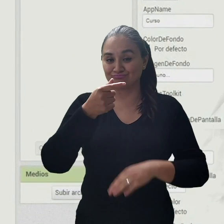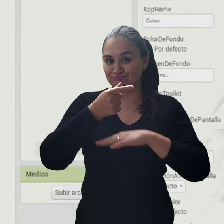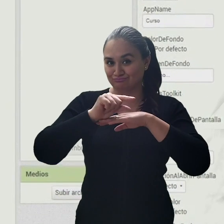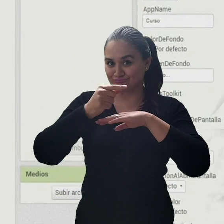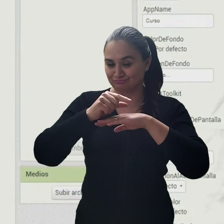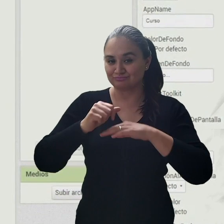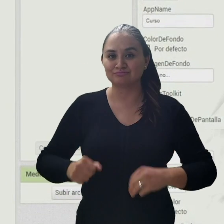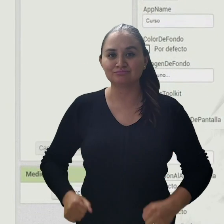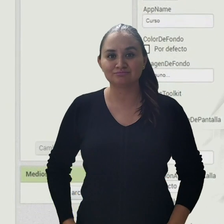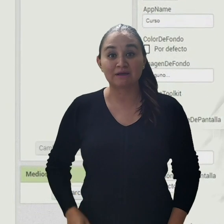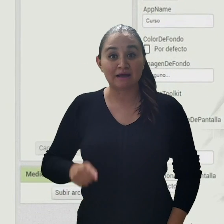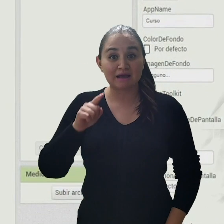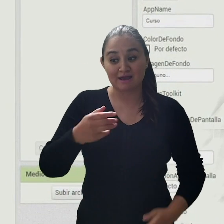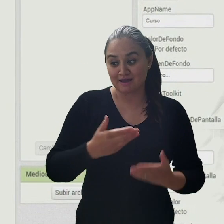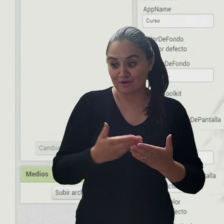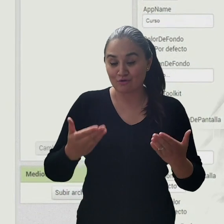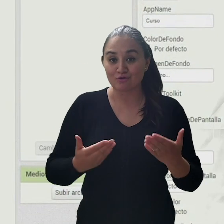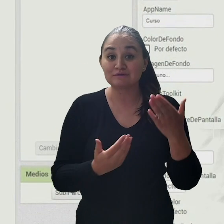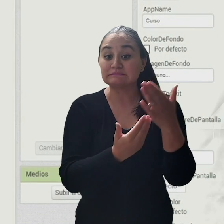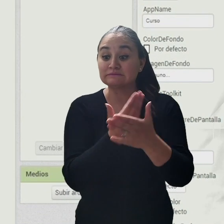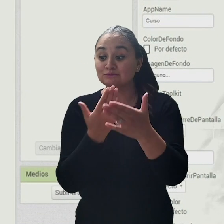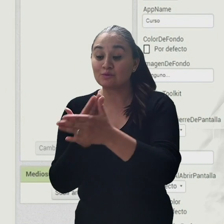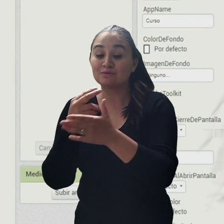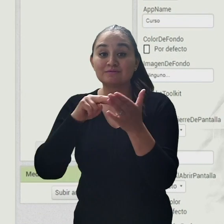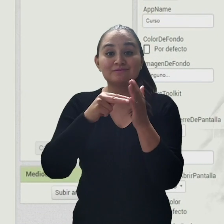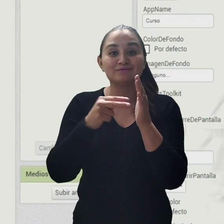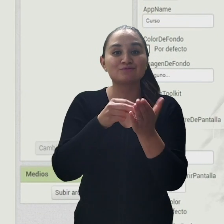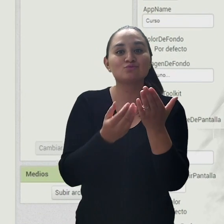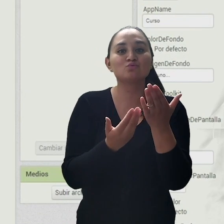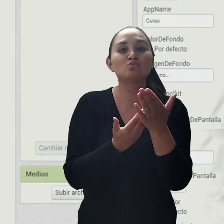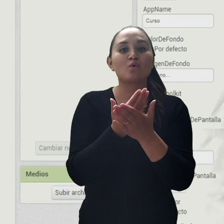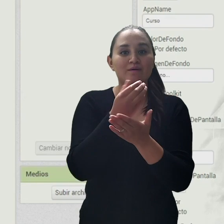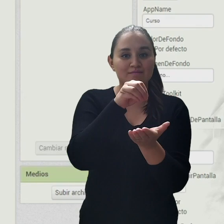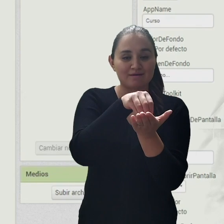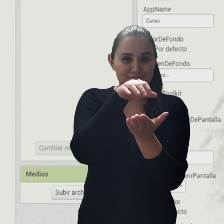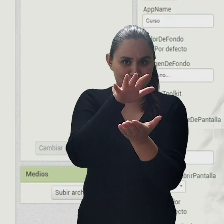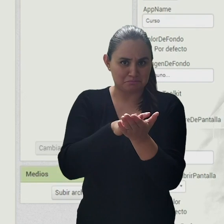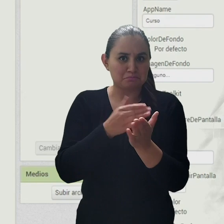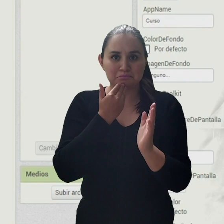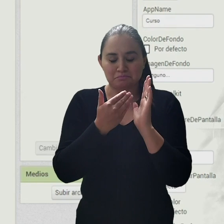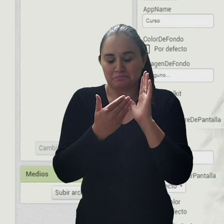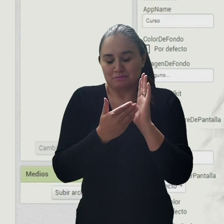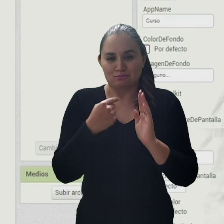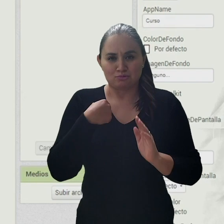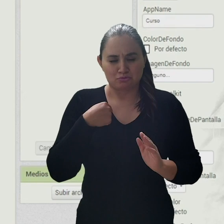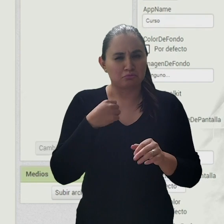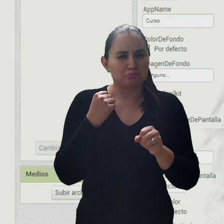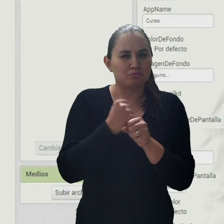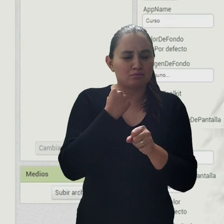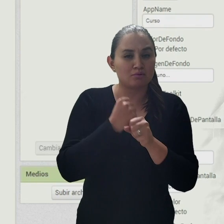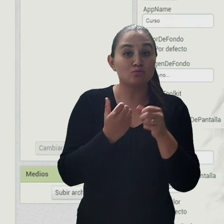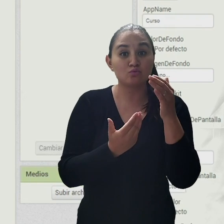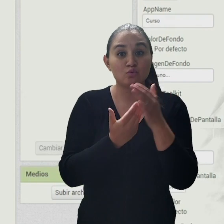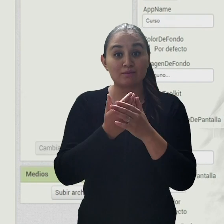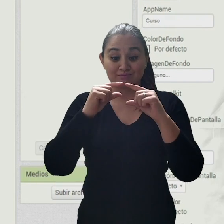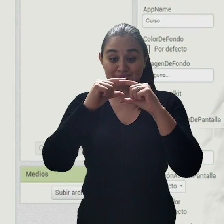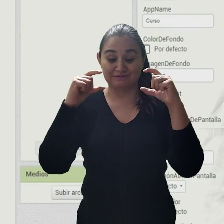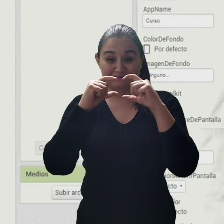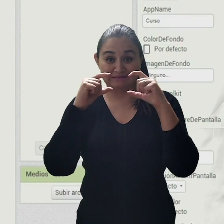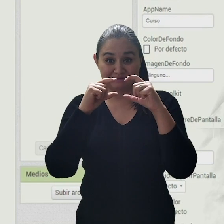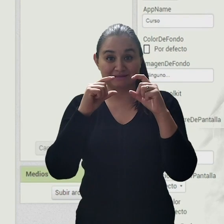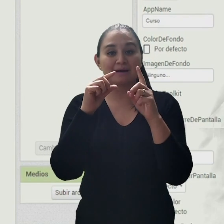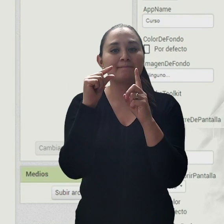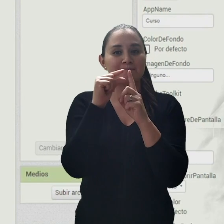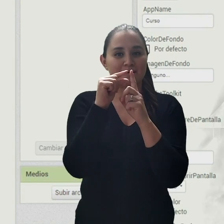corresponde a una nueva aplicación. En este caso, voy a crearme una aplicación que trabaje con una etiqueta de texto